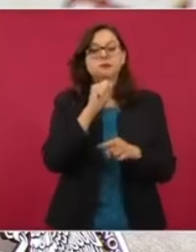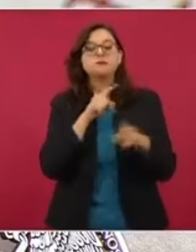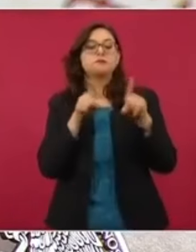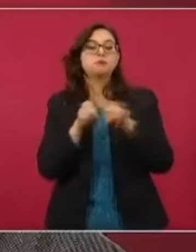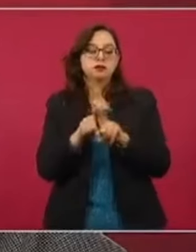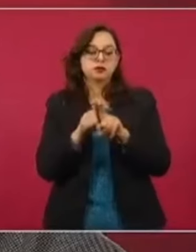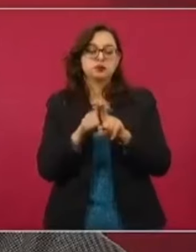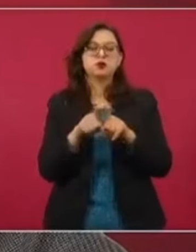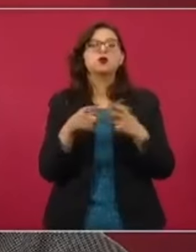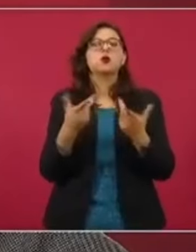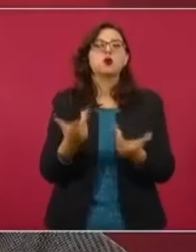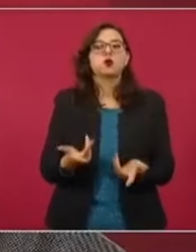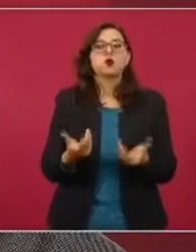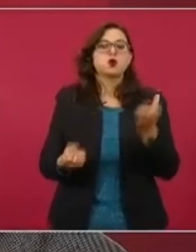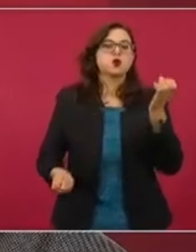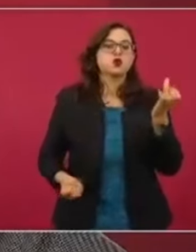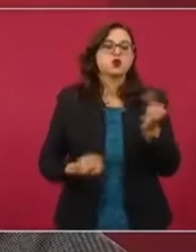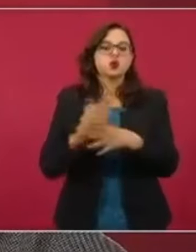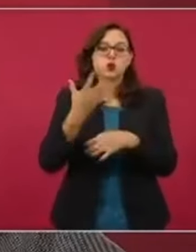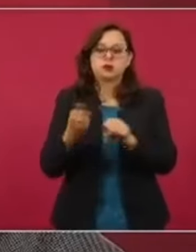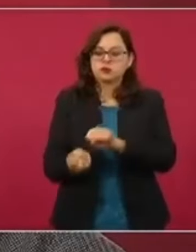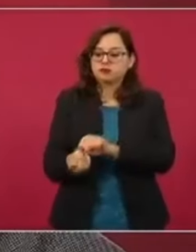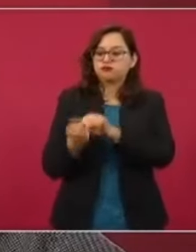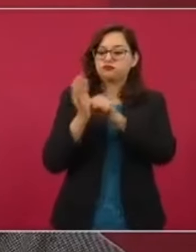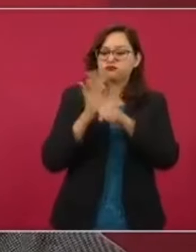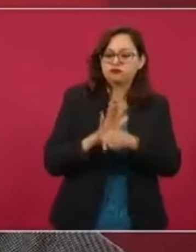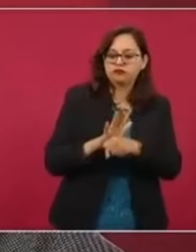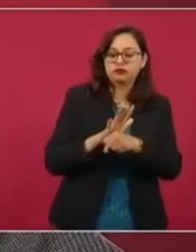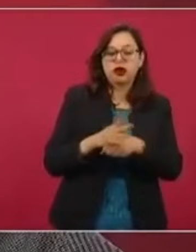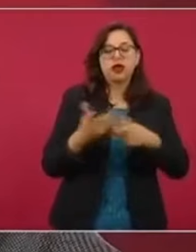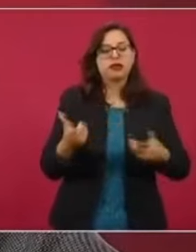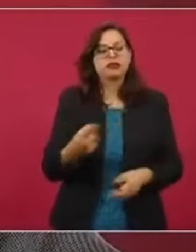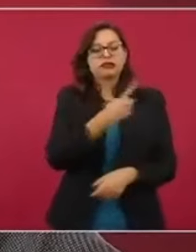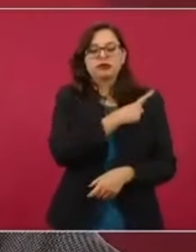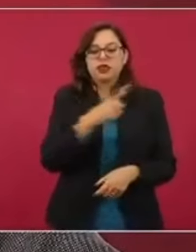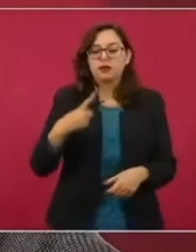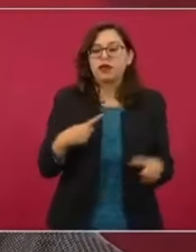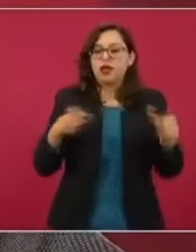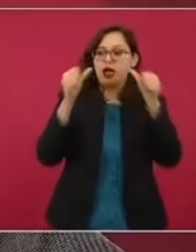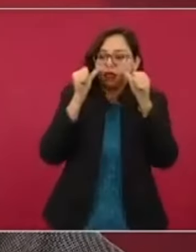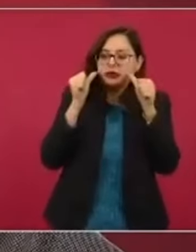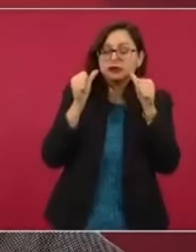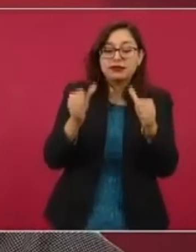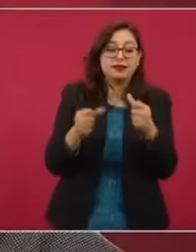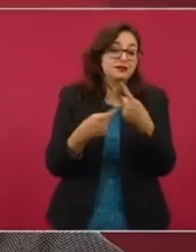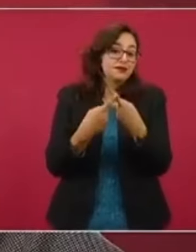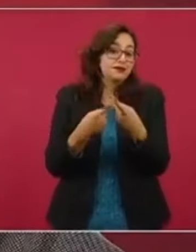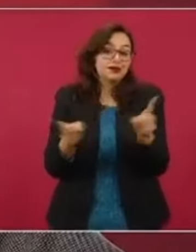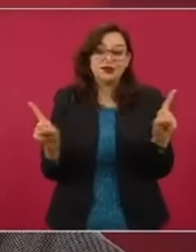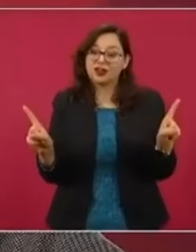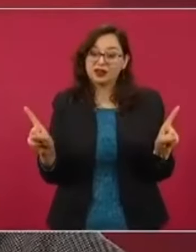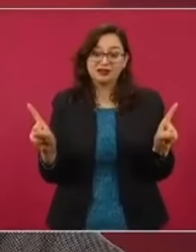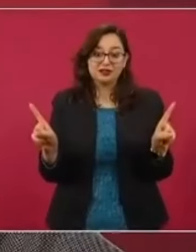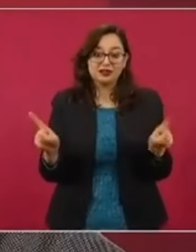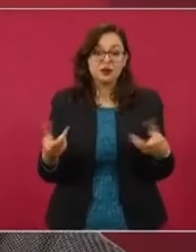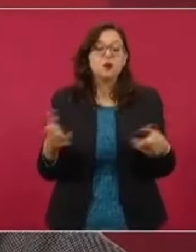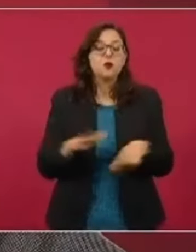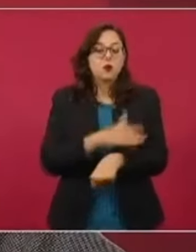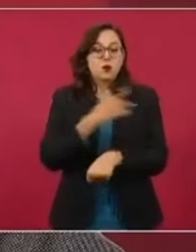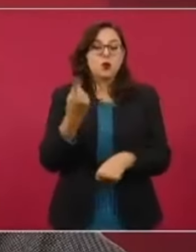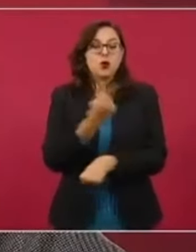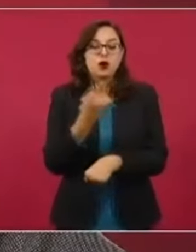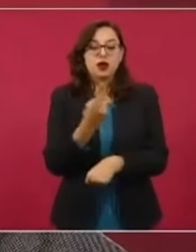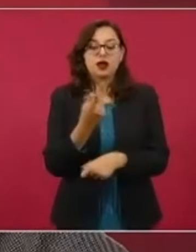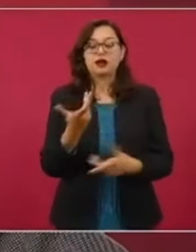atender y ponderar diferente lo que es el tener una variante,